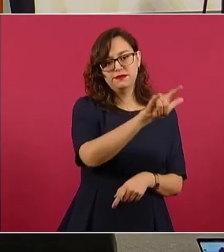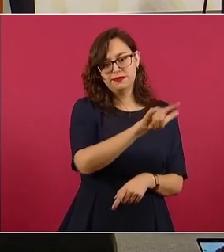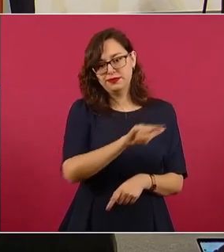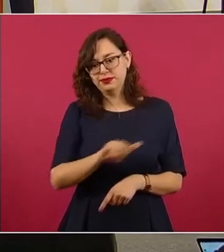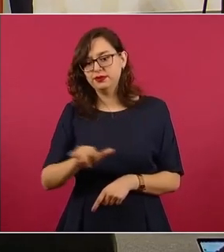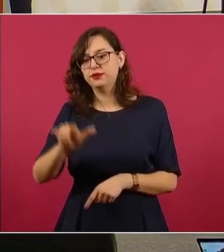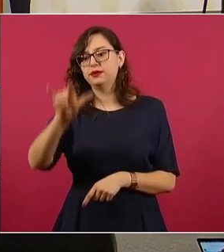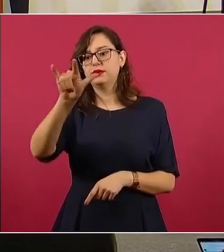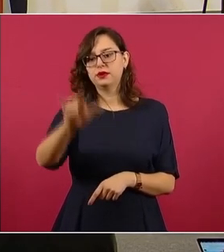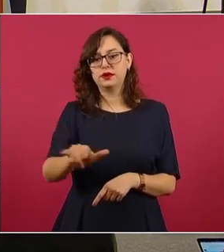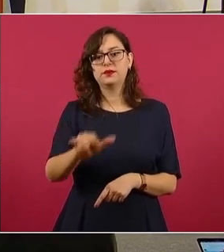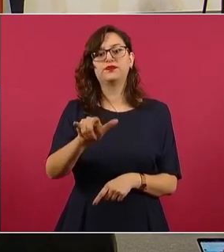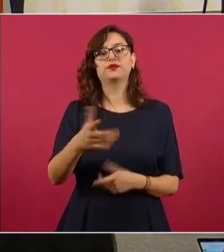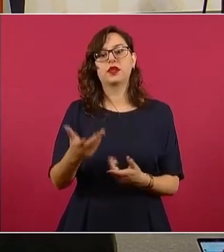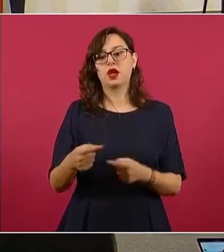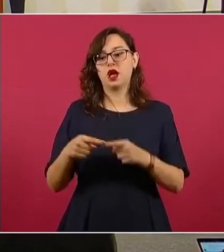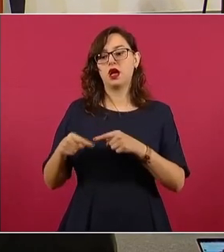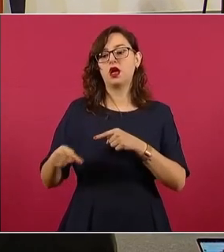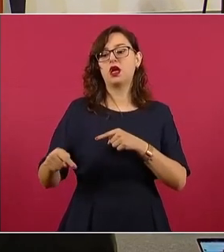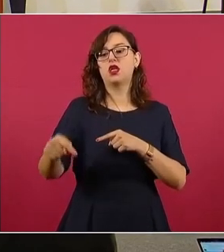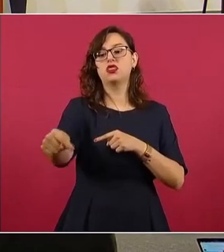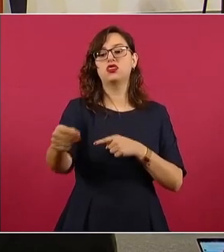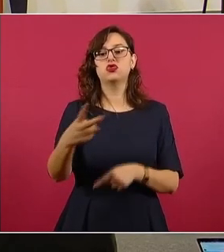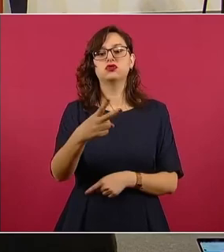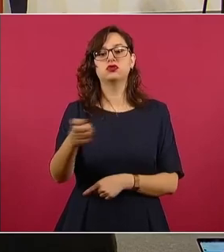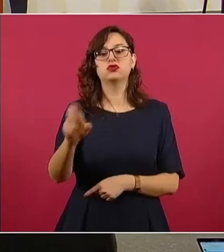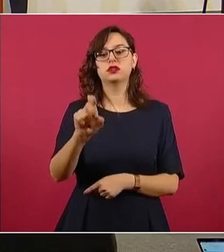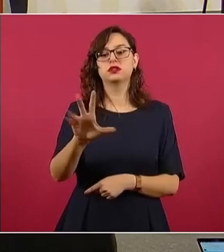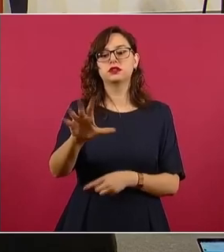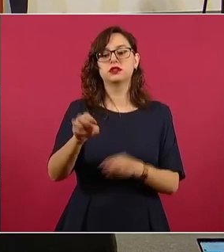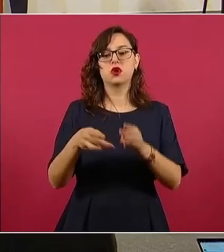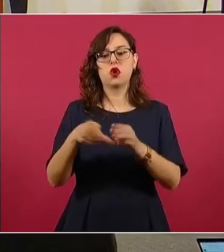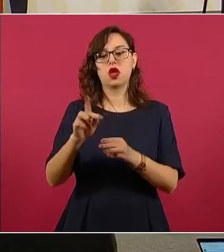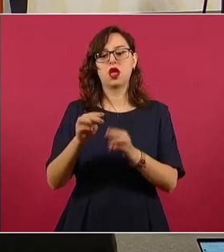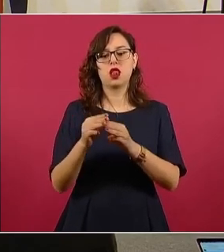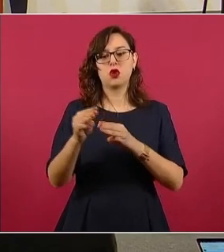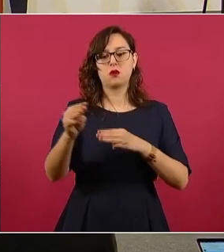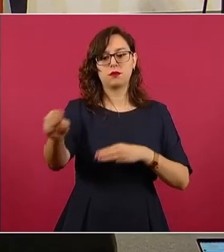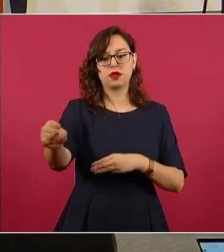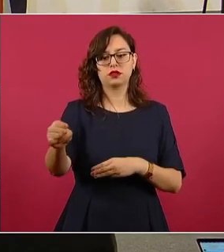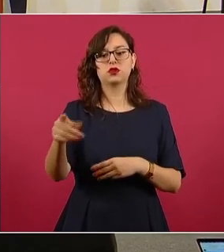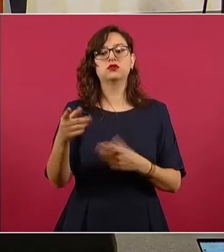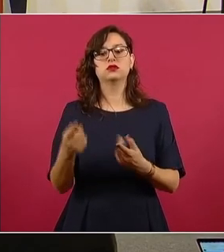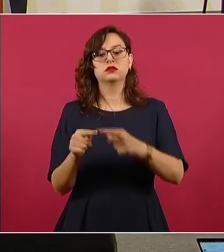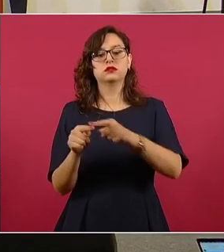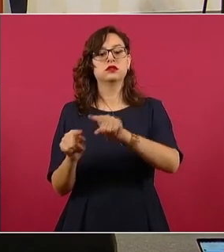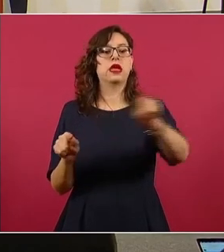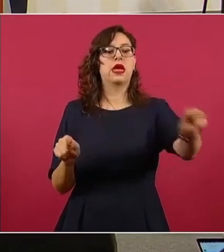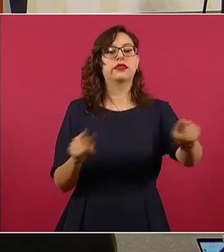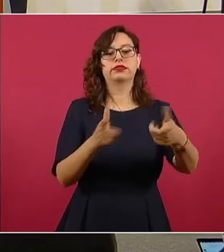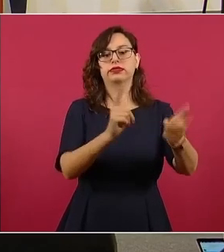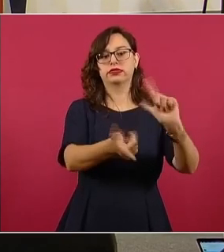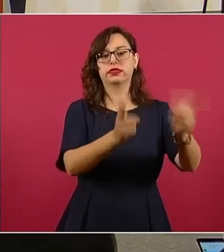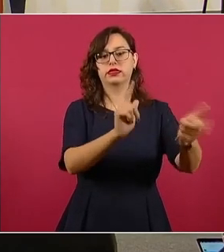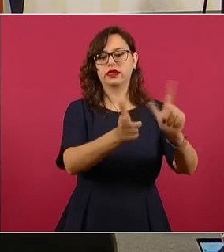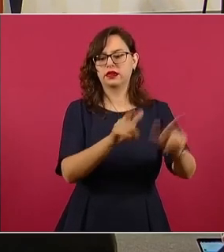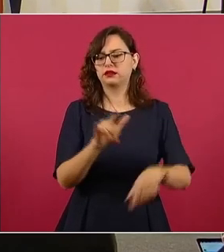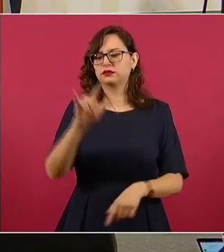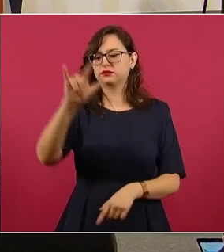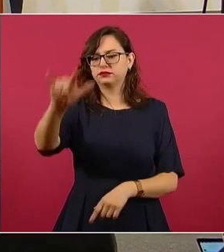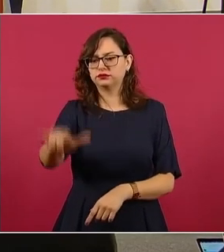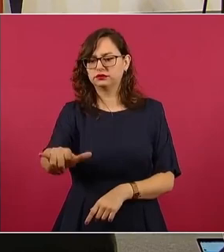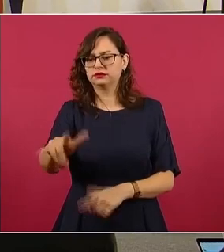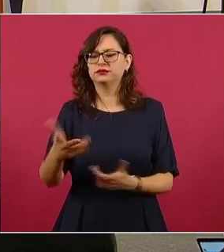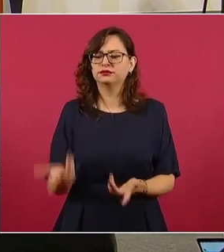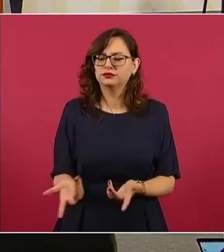235 kilómetros de la frontera con México y a 50 kilómetros de San Antonio, Texas. Se investiga el origen de la